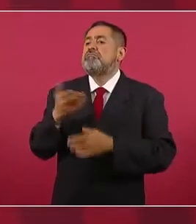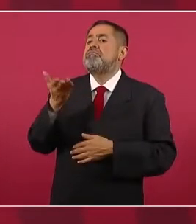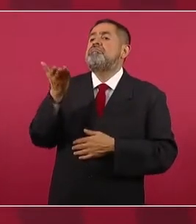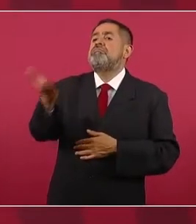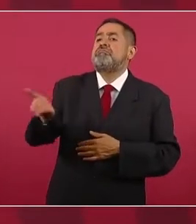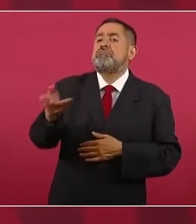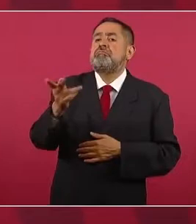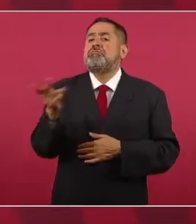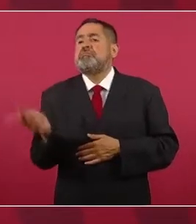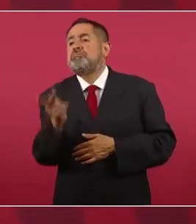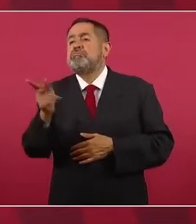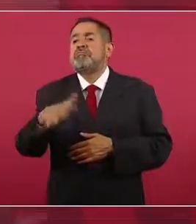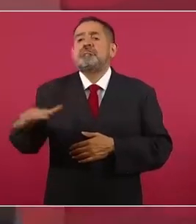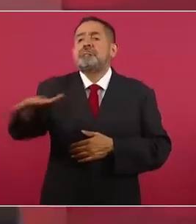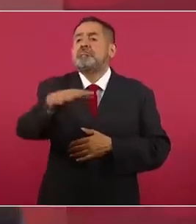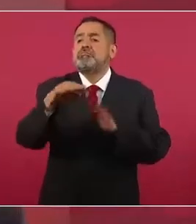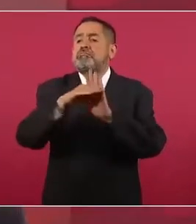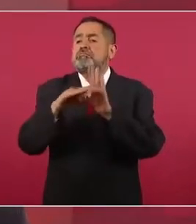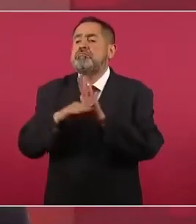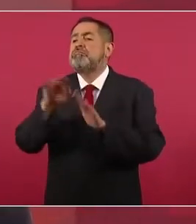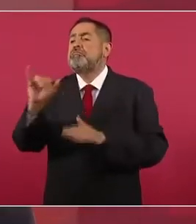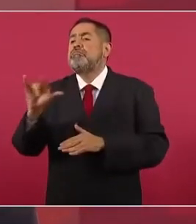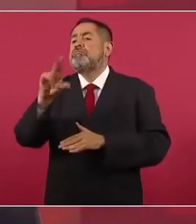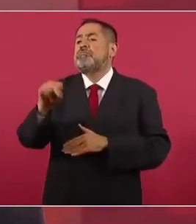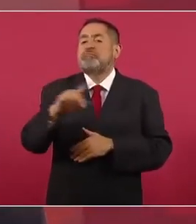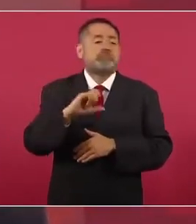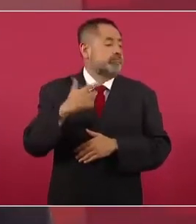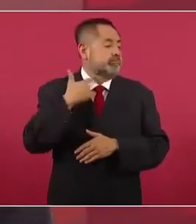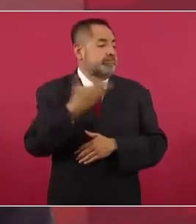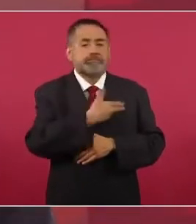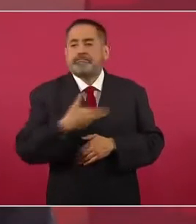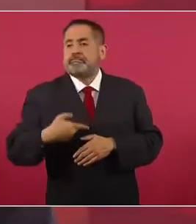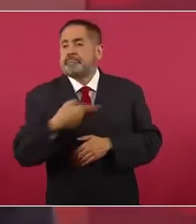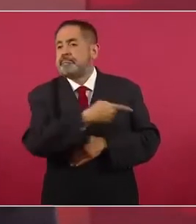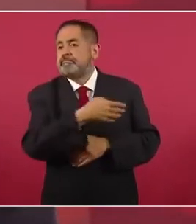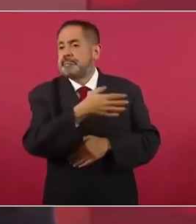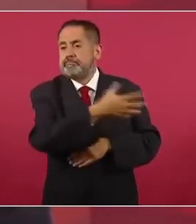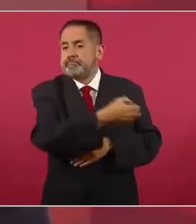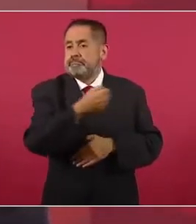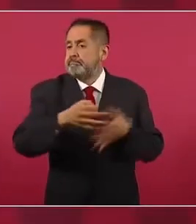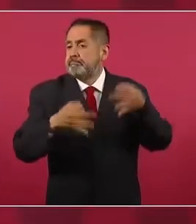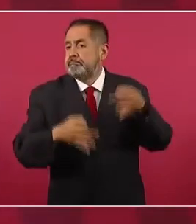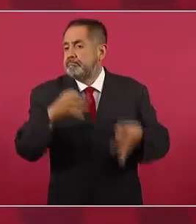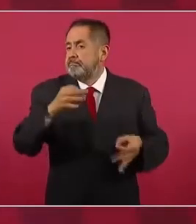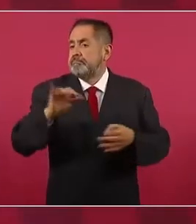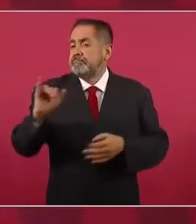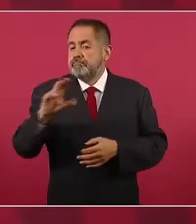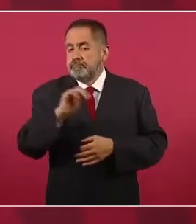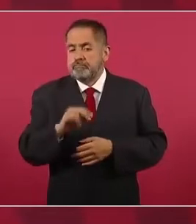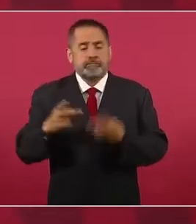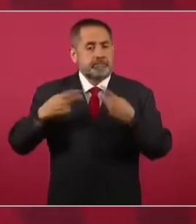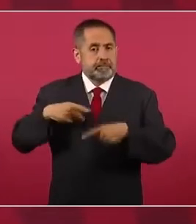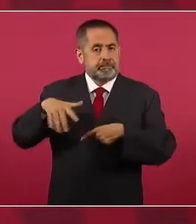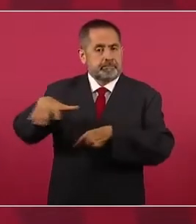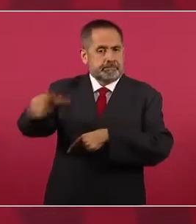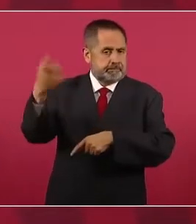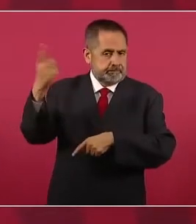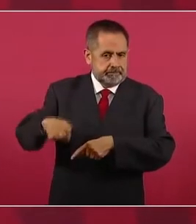que se haga la consulta y que sea la gente la que decida. Claro.